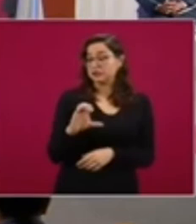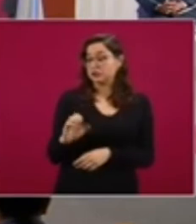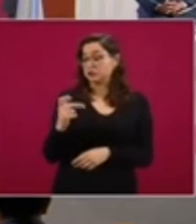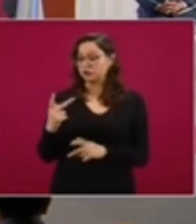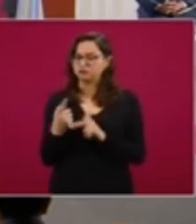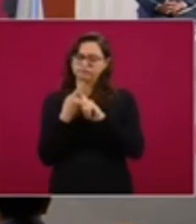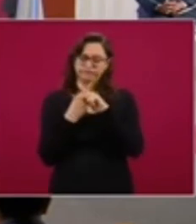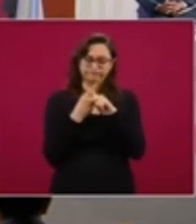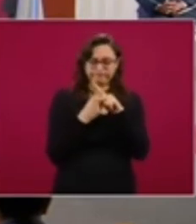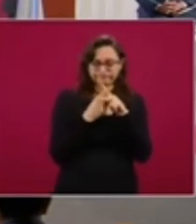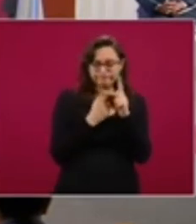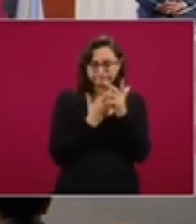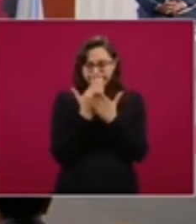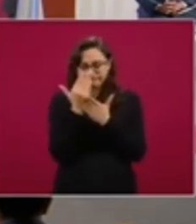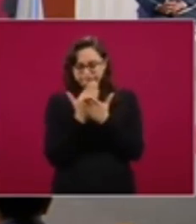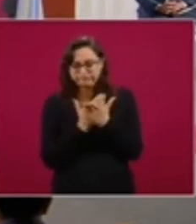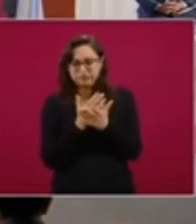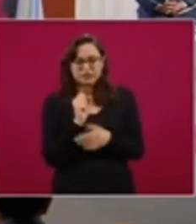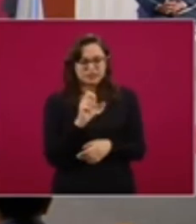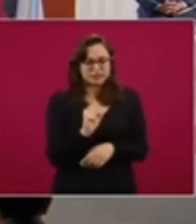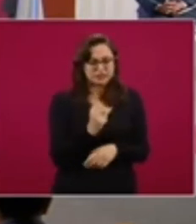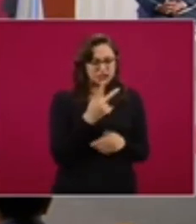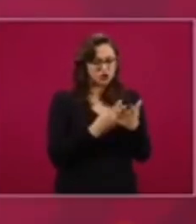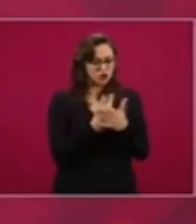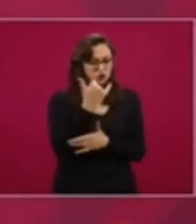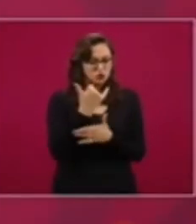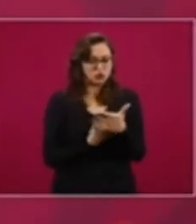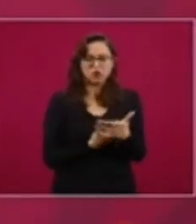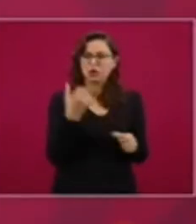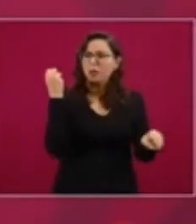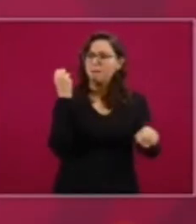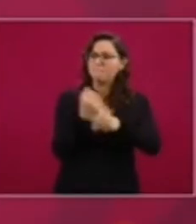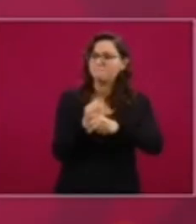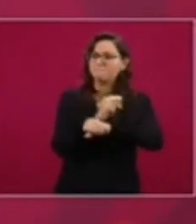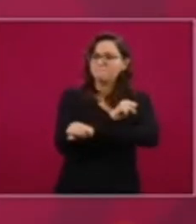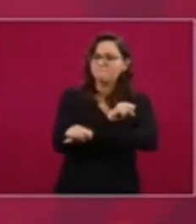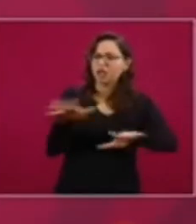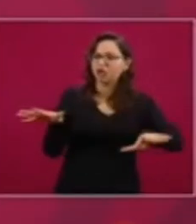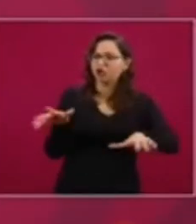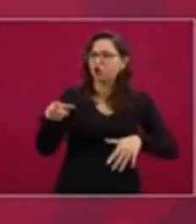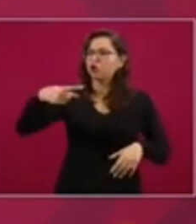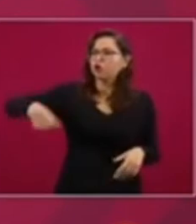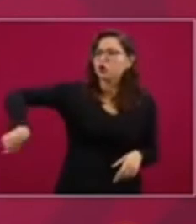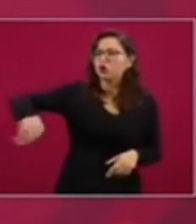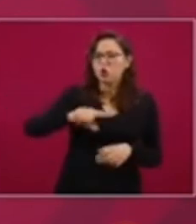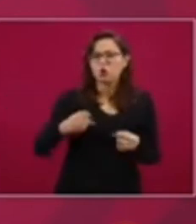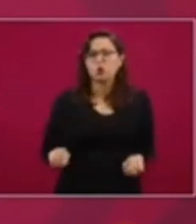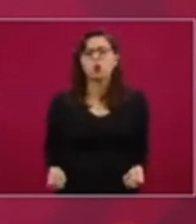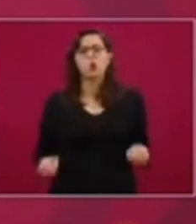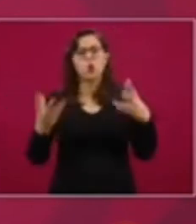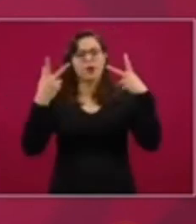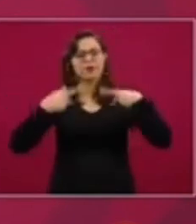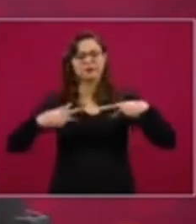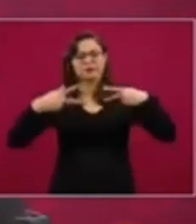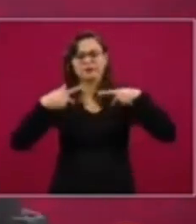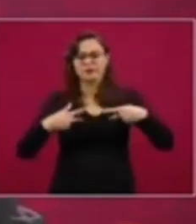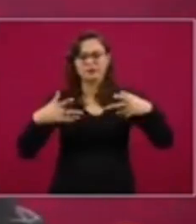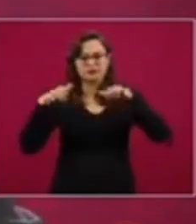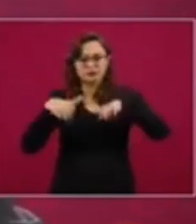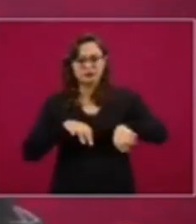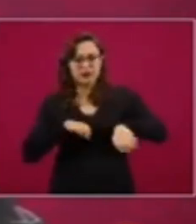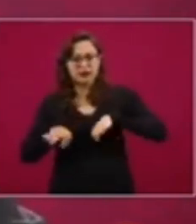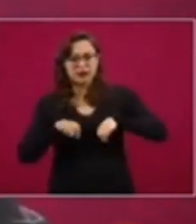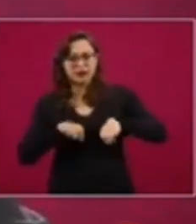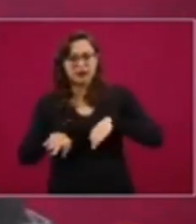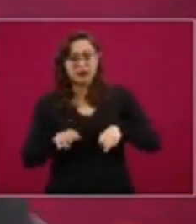impacto que vamos a tener con estos 68 proyectos, una vez que cada uno de ellos empiece a moverse, ya nos explicó el